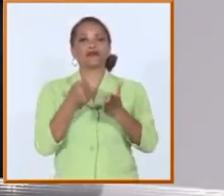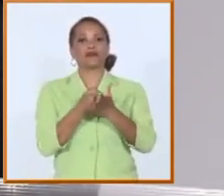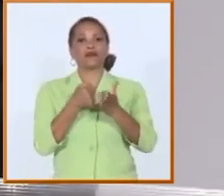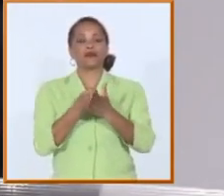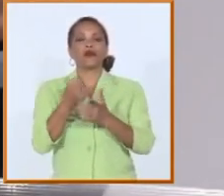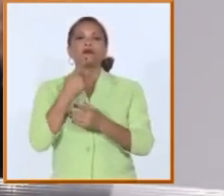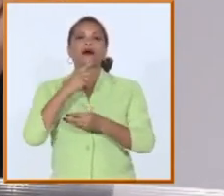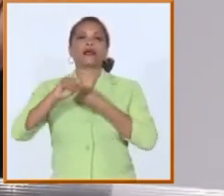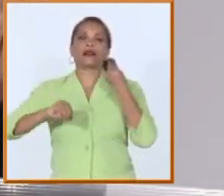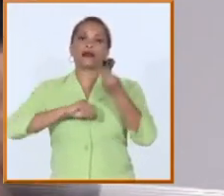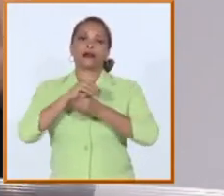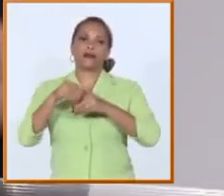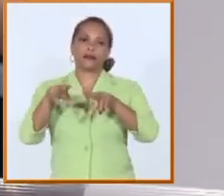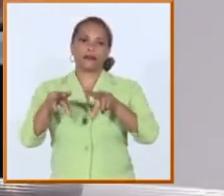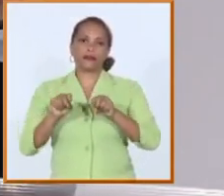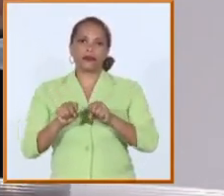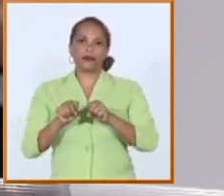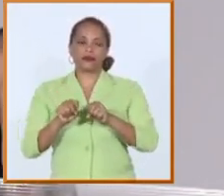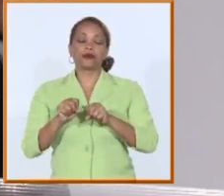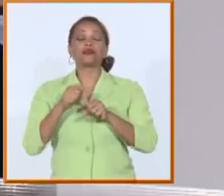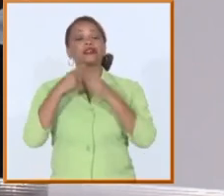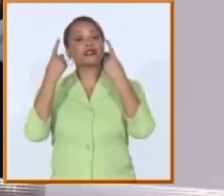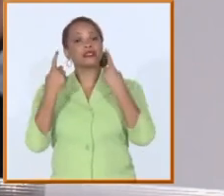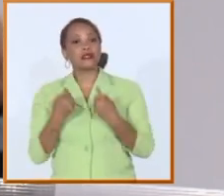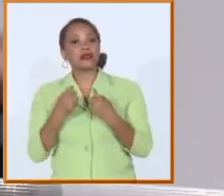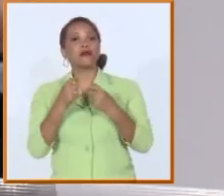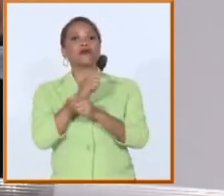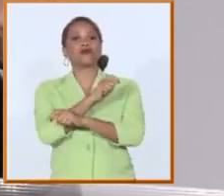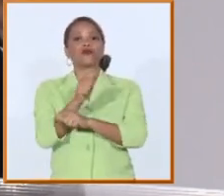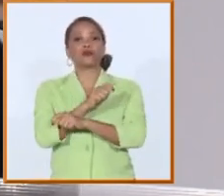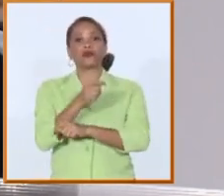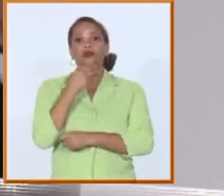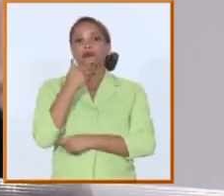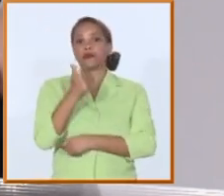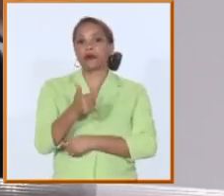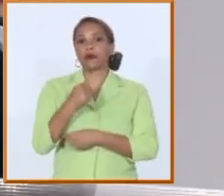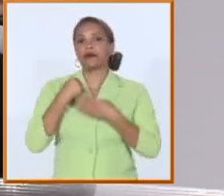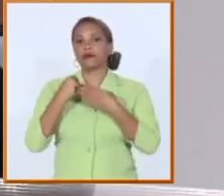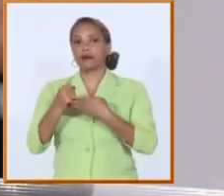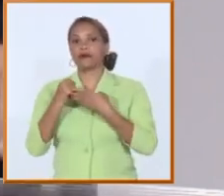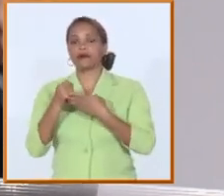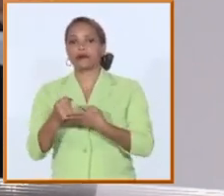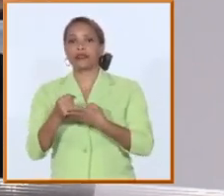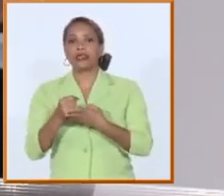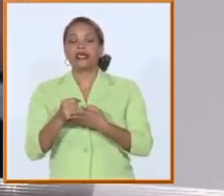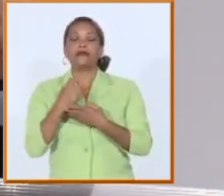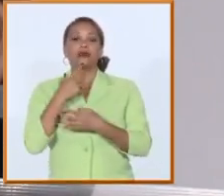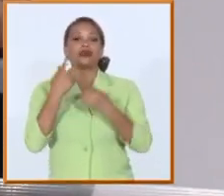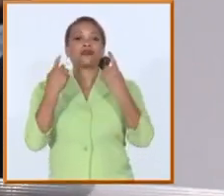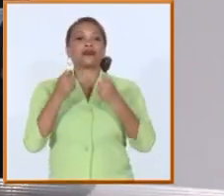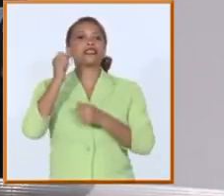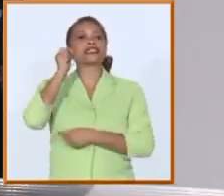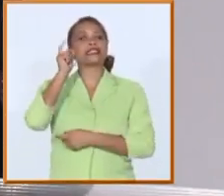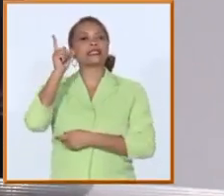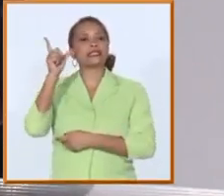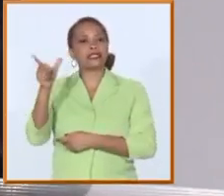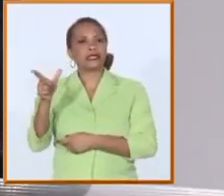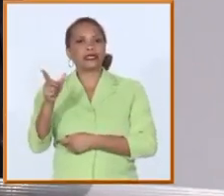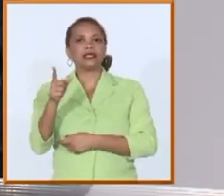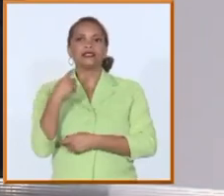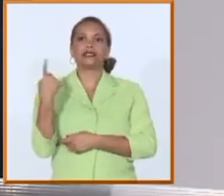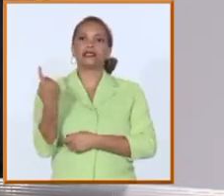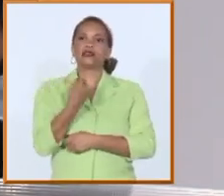reto como este y solo con esa participación del claustro y solo con el uso inteligente y pertinente de la